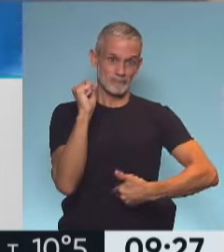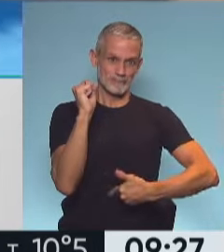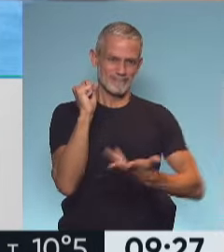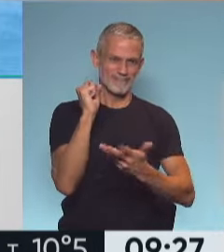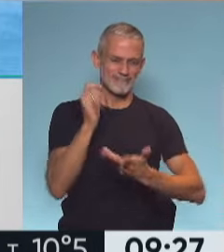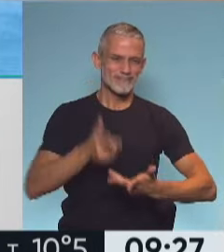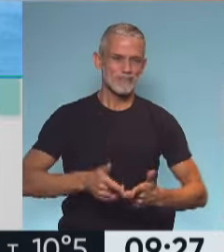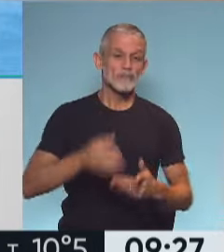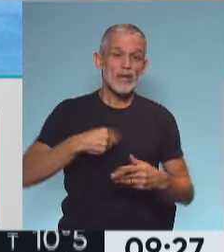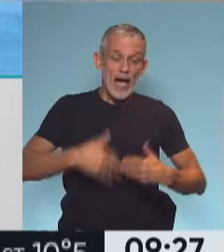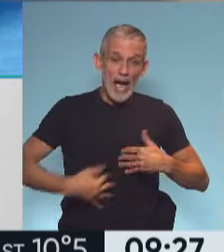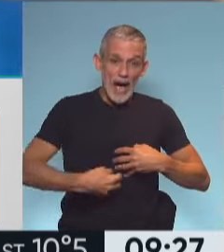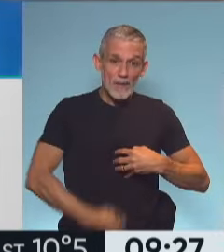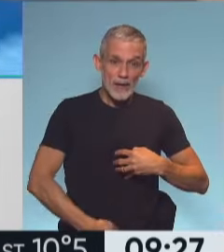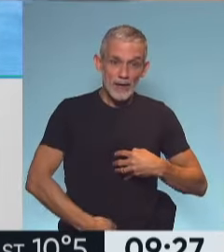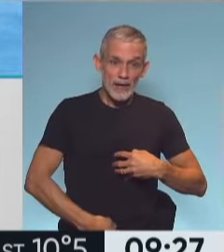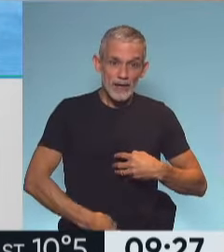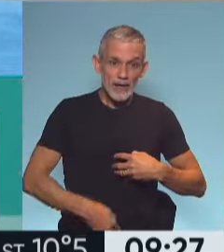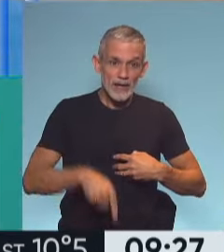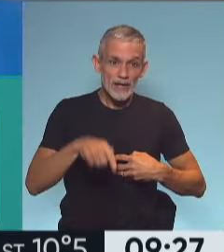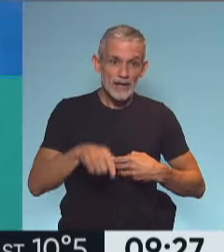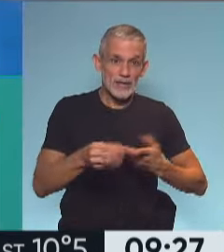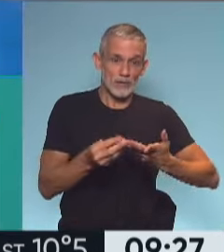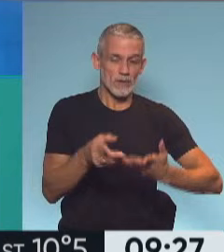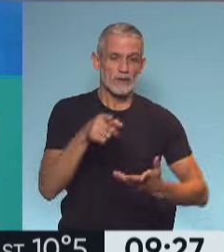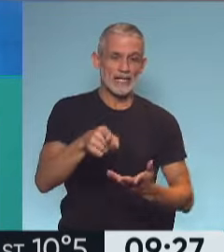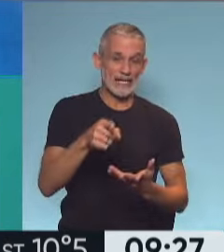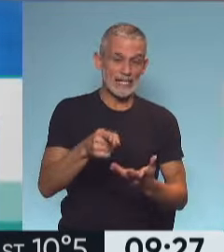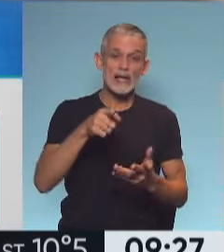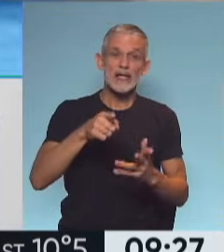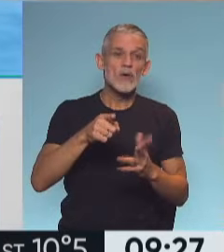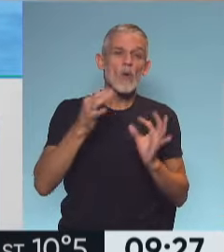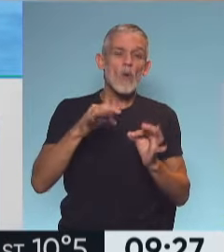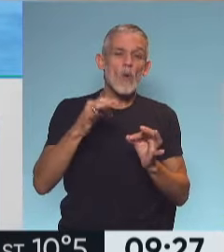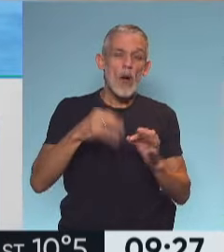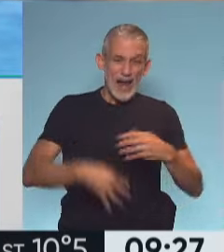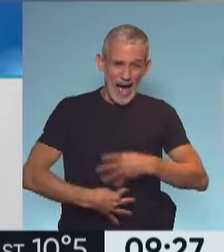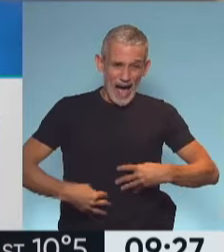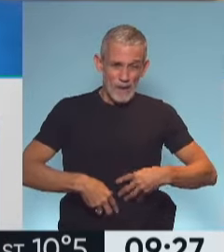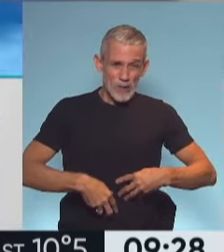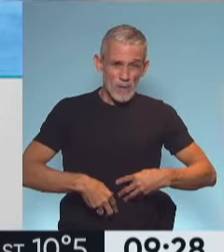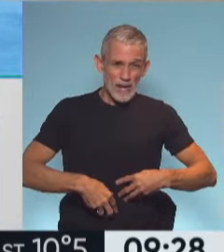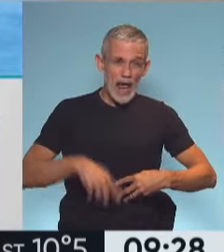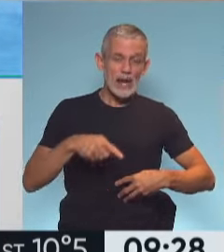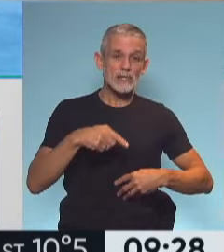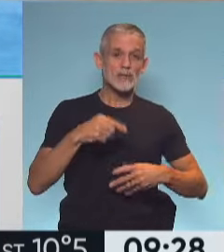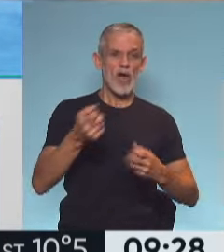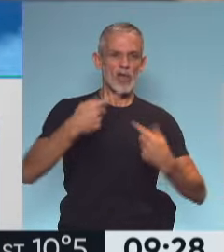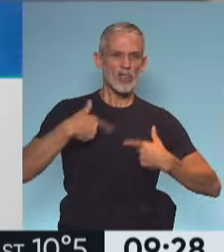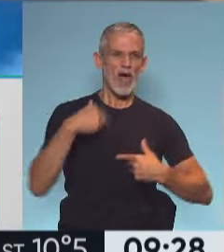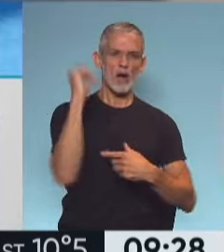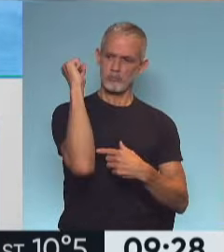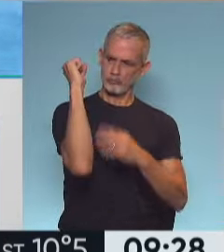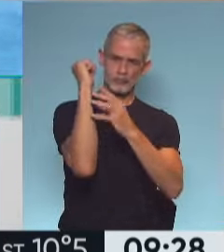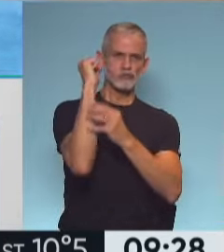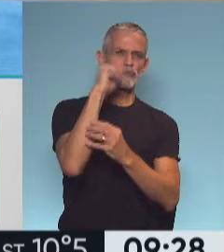abdominales no se trabajan solamente para marcarlos estéticamente es la parte que nos permite casi te diría un equilibrio en todo el